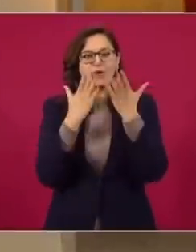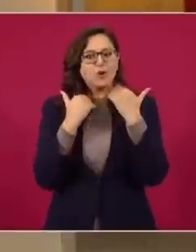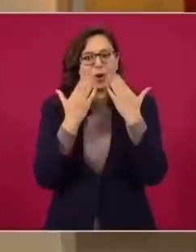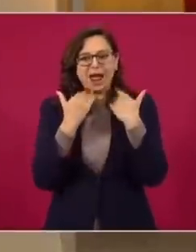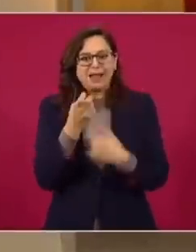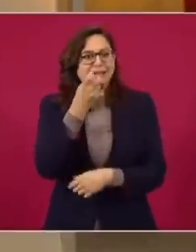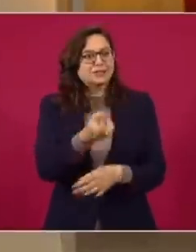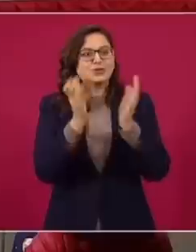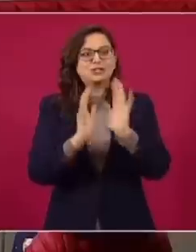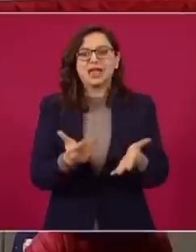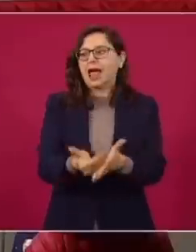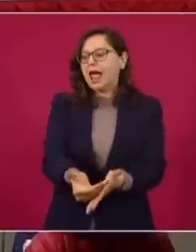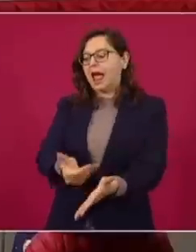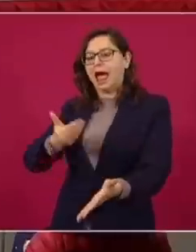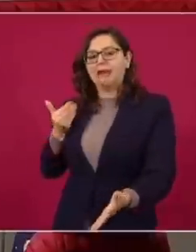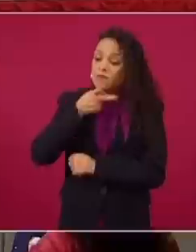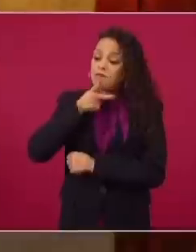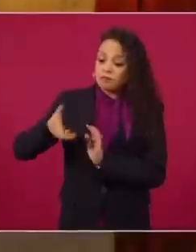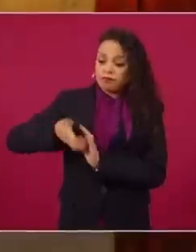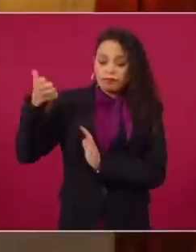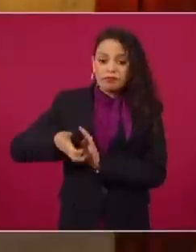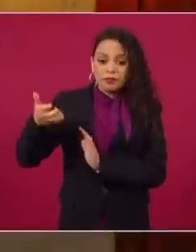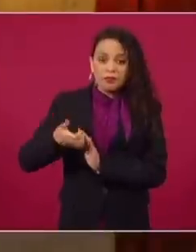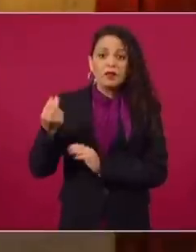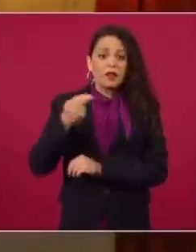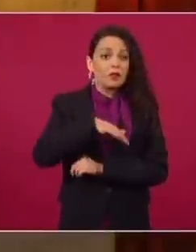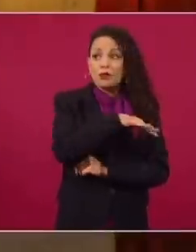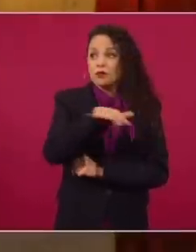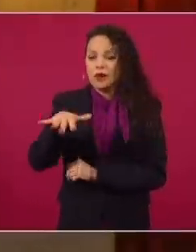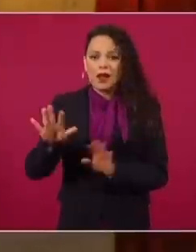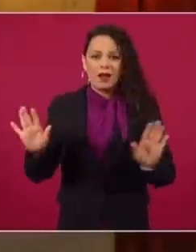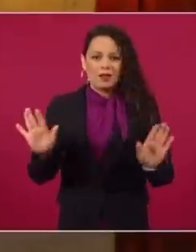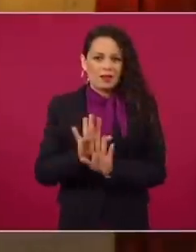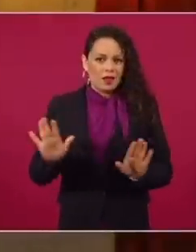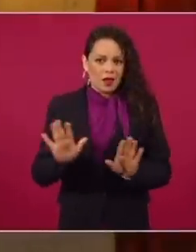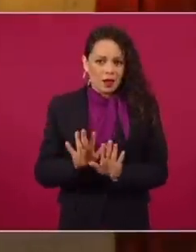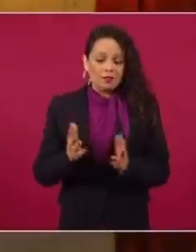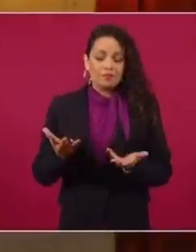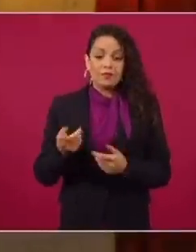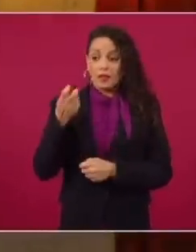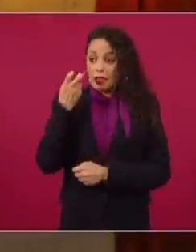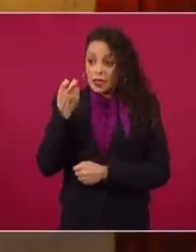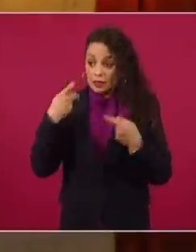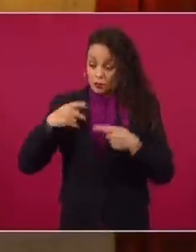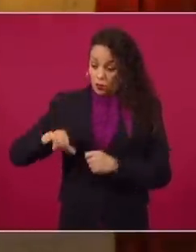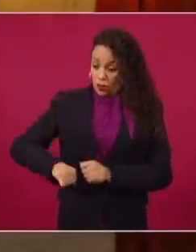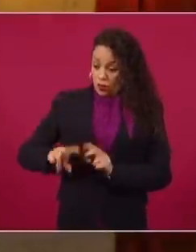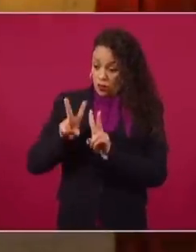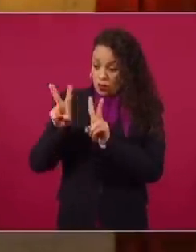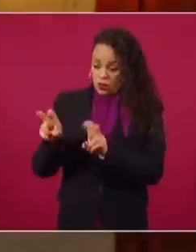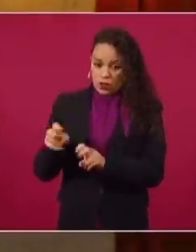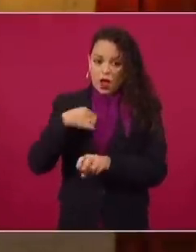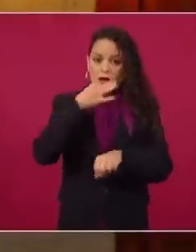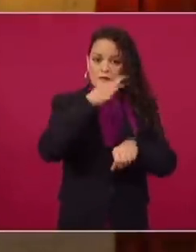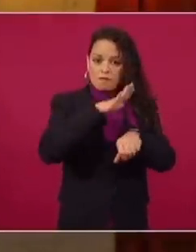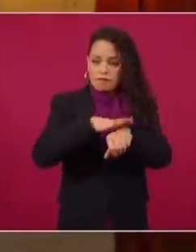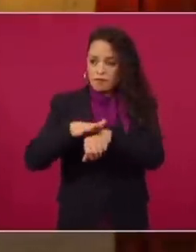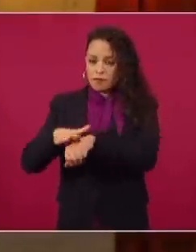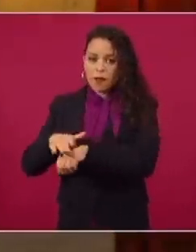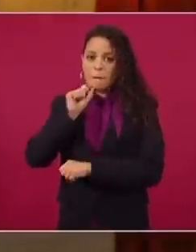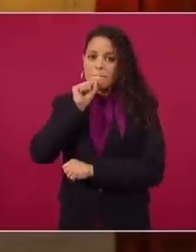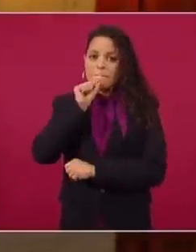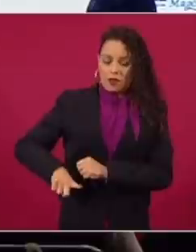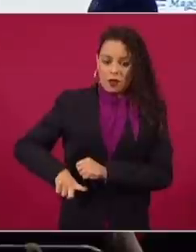y que están permitidos por la ley. Invitamos a todos los interesados en el tema, incluidos los